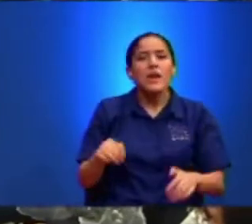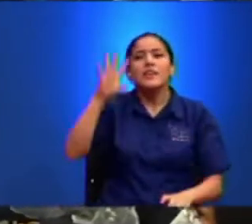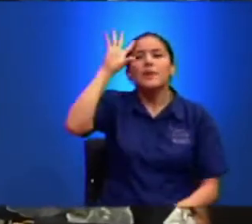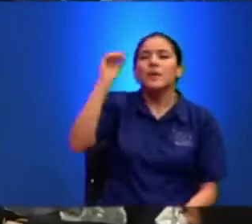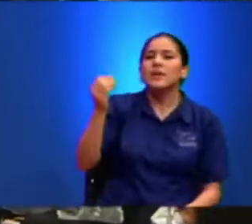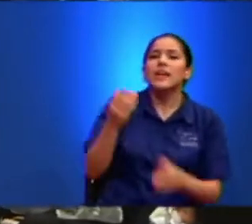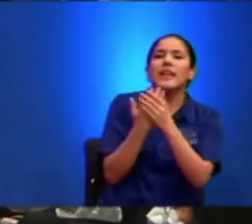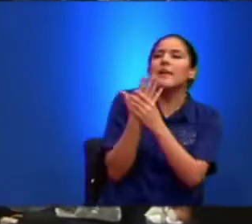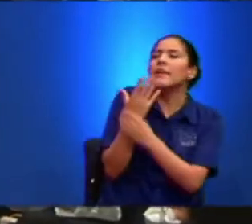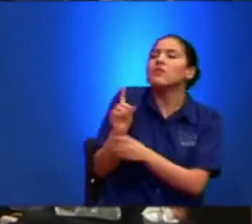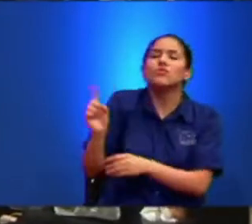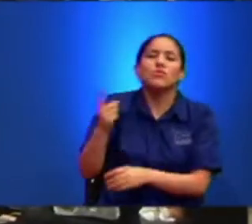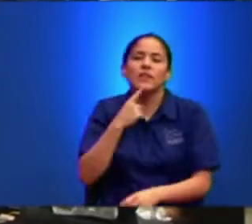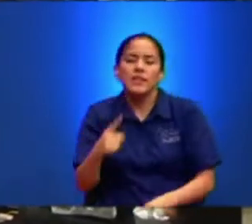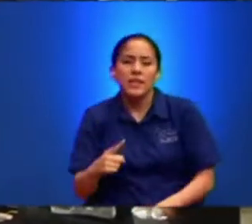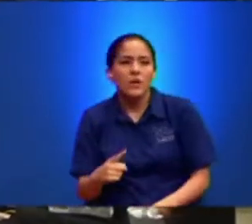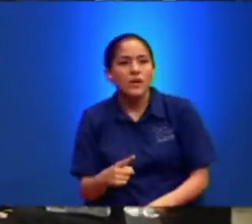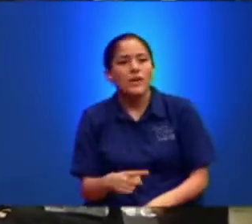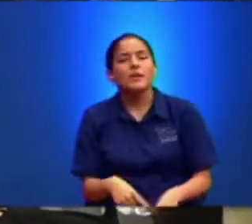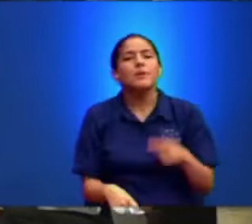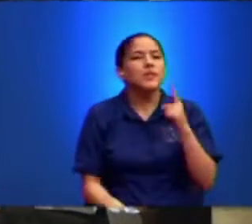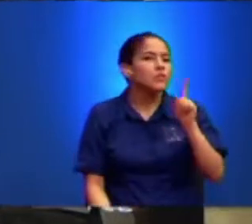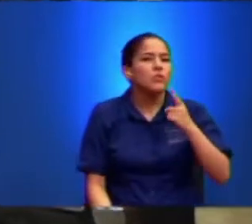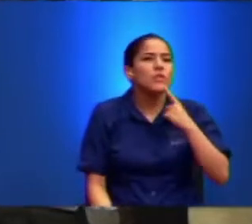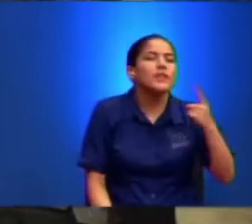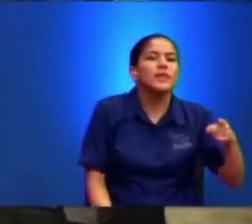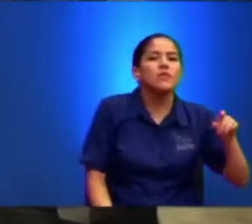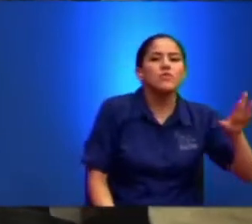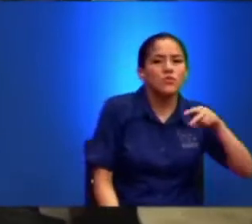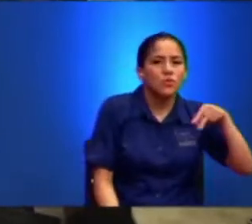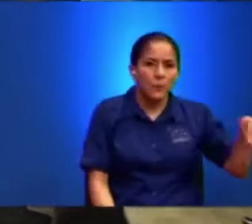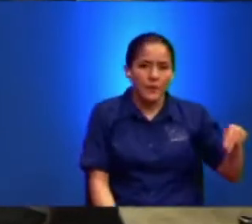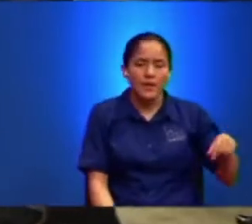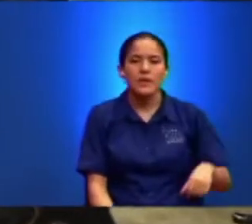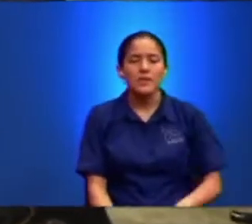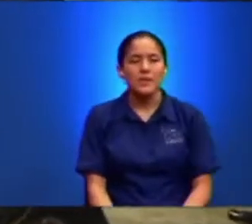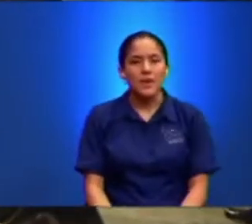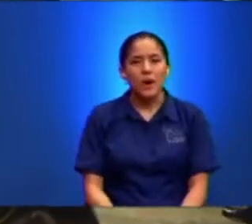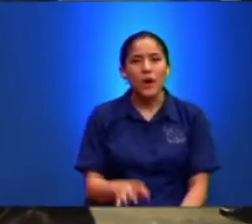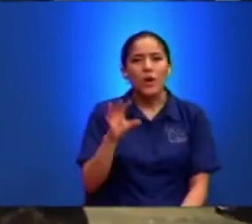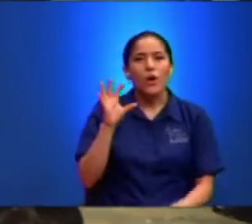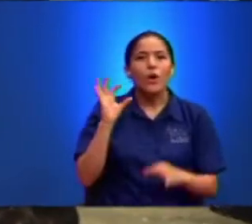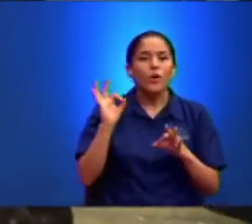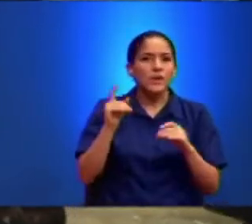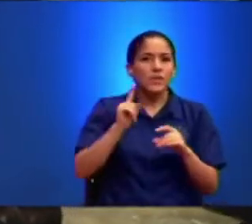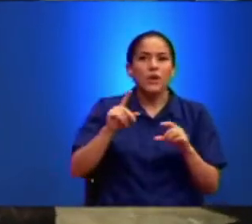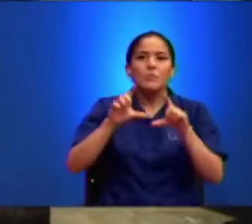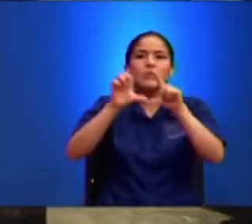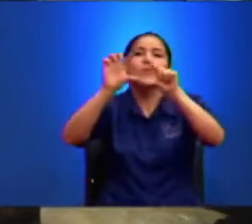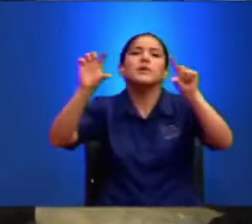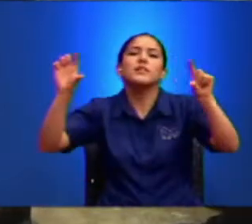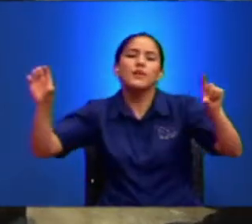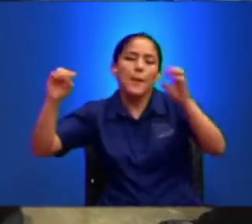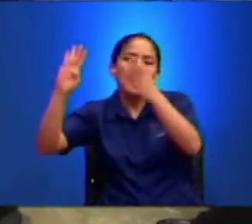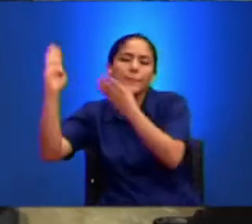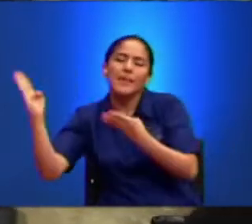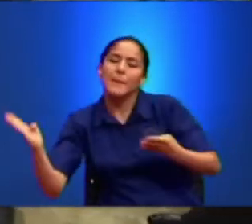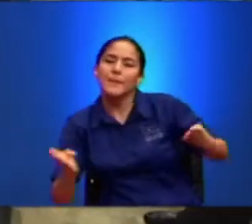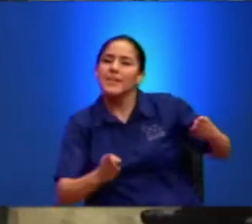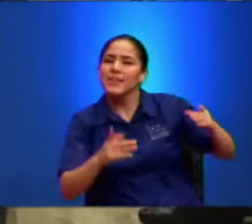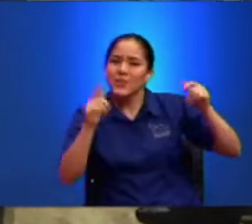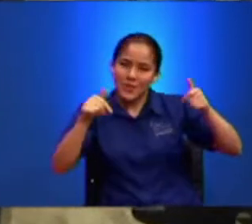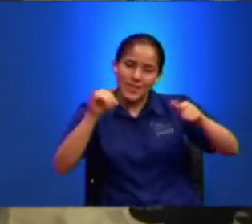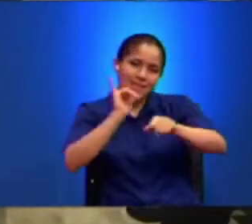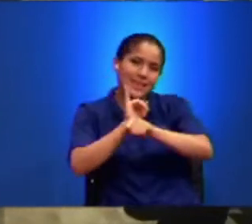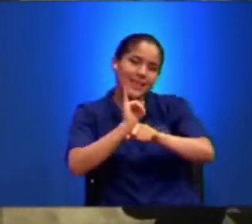Ya no vuelven A rezar Que porque No les mencionaron Su nombre Que porque No le pusieron Un rotulito Bienvenido A esta